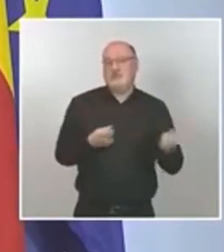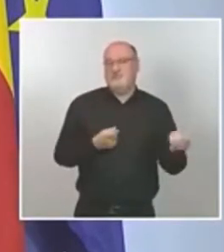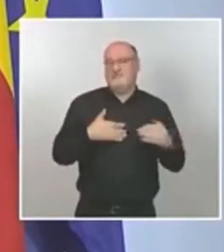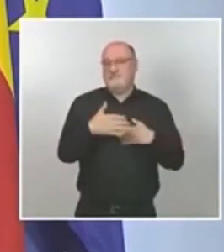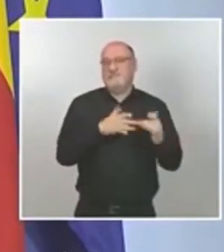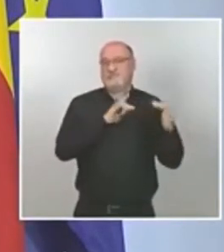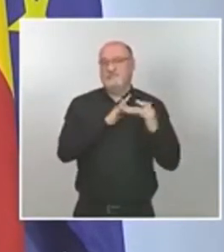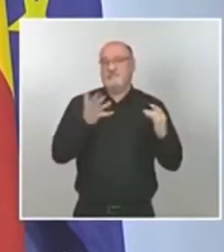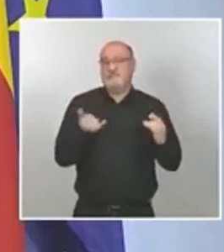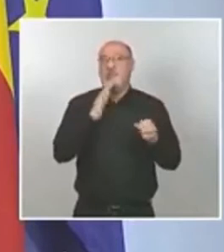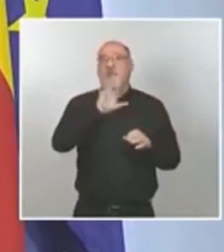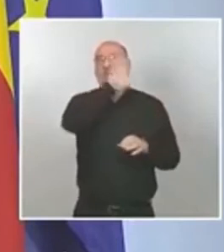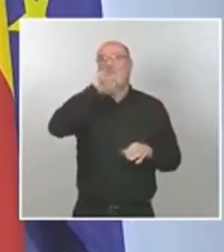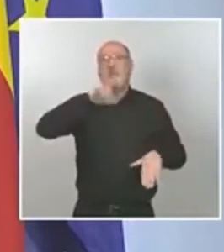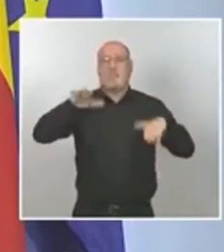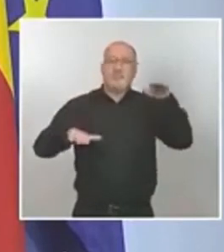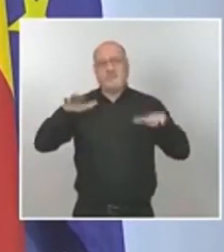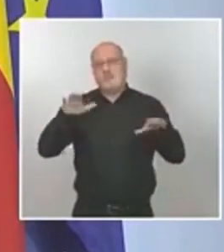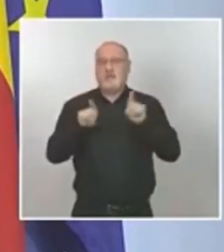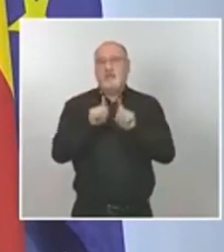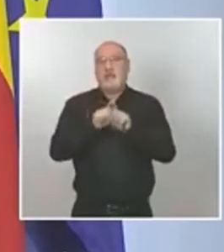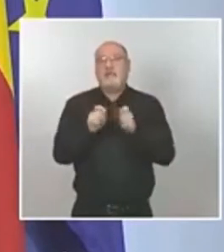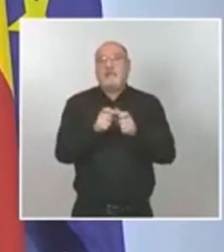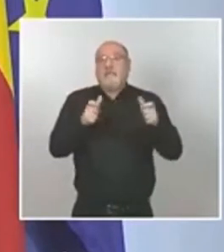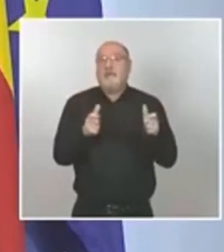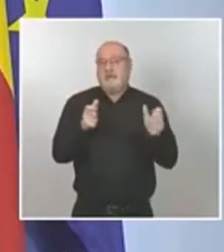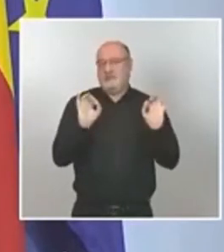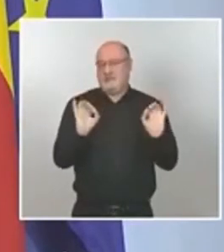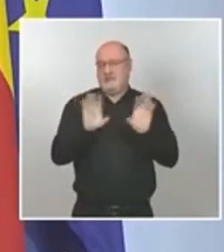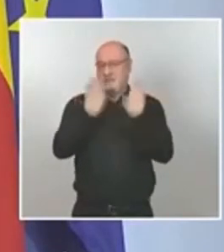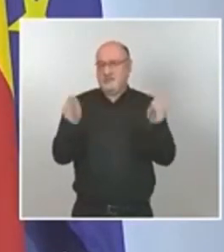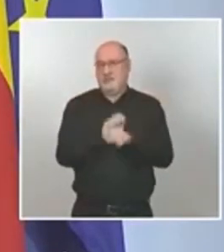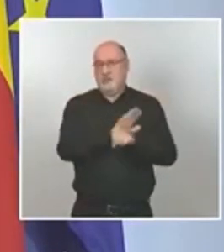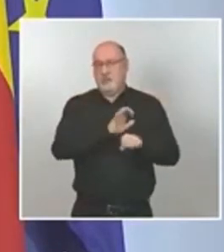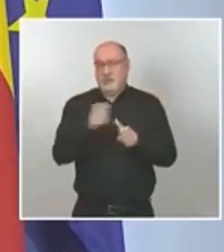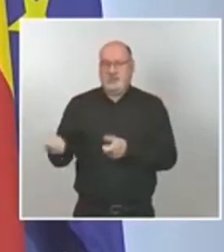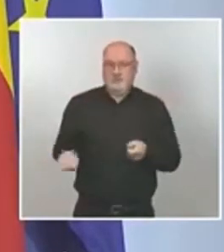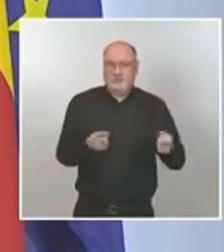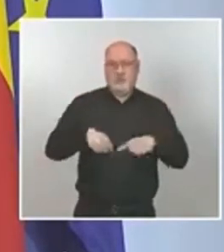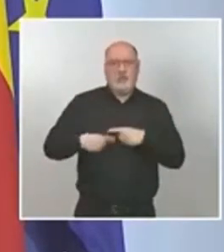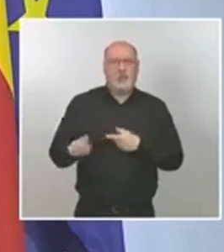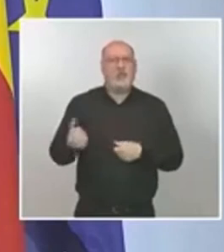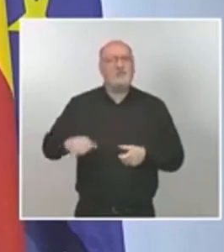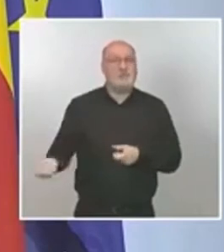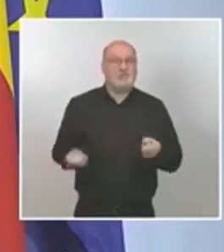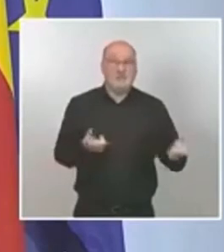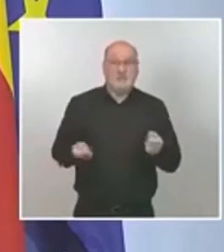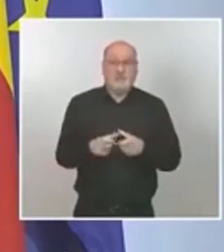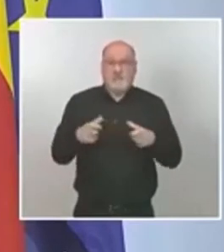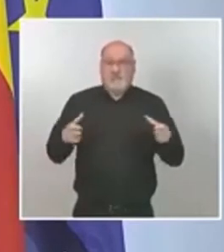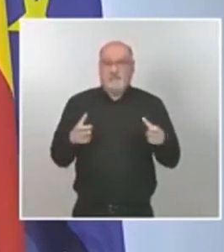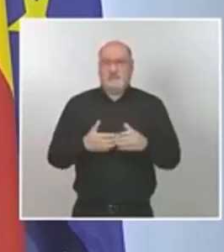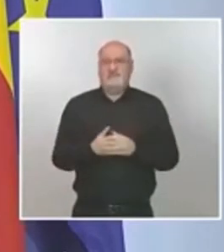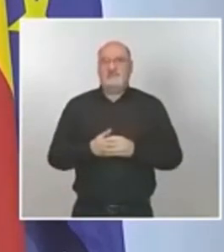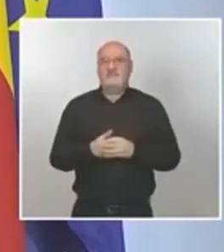comunidades ciertos incrementos ya en el número de ingresos diarios y de hecho